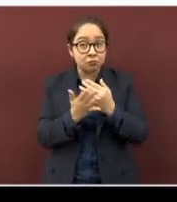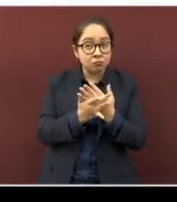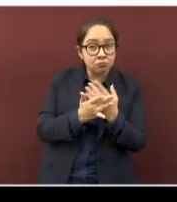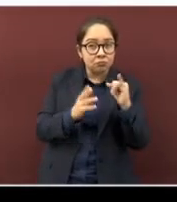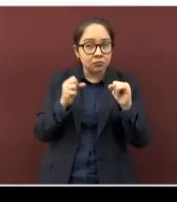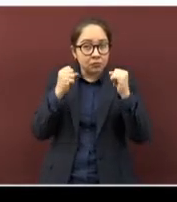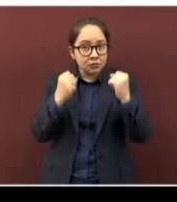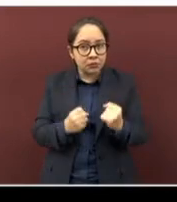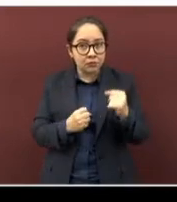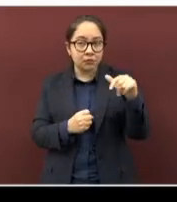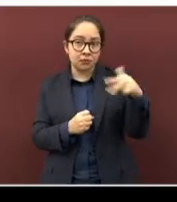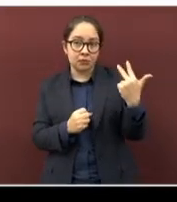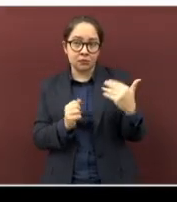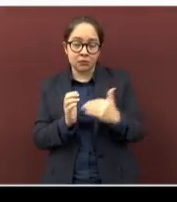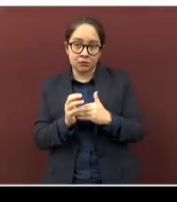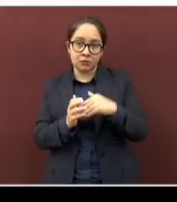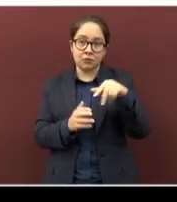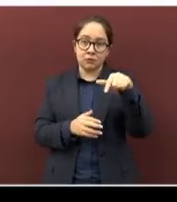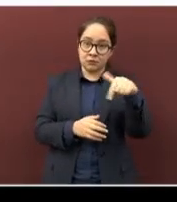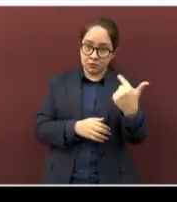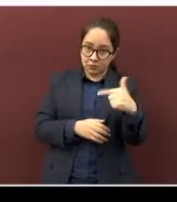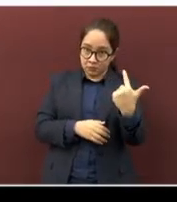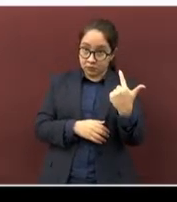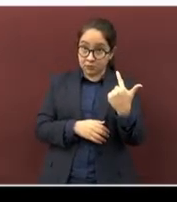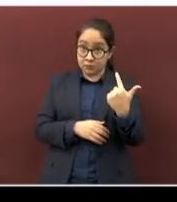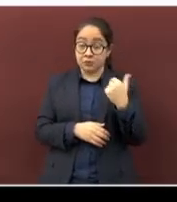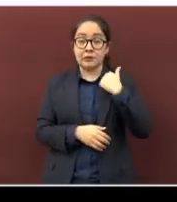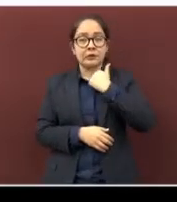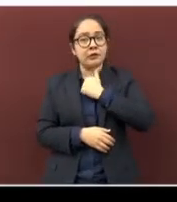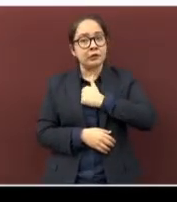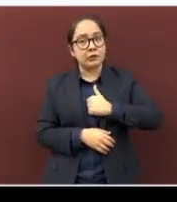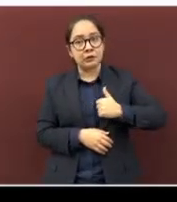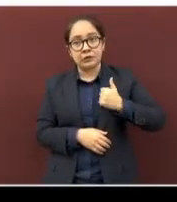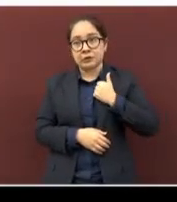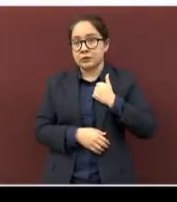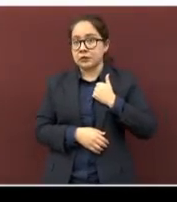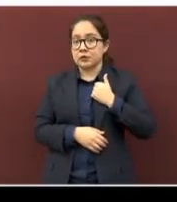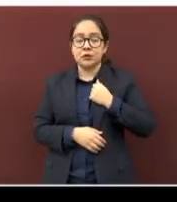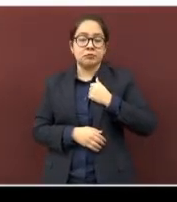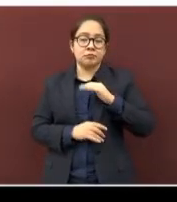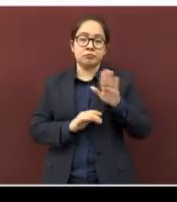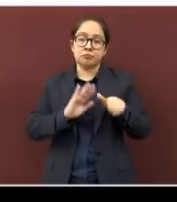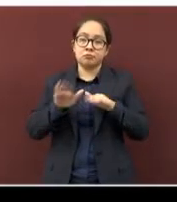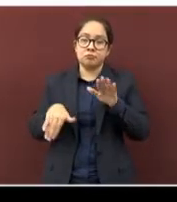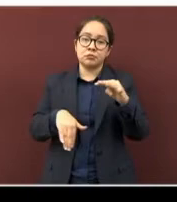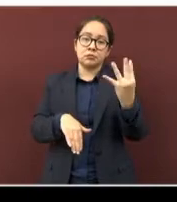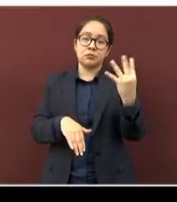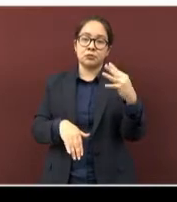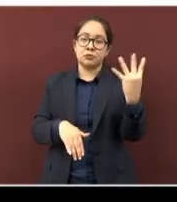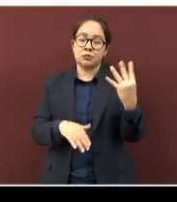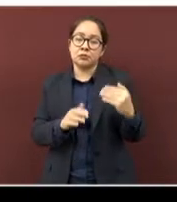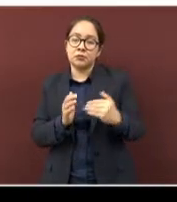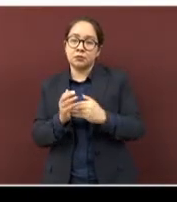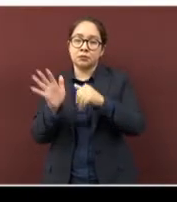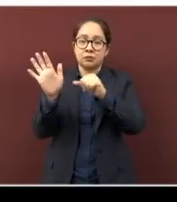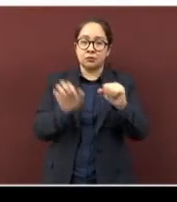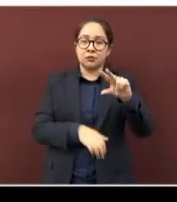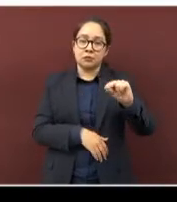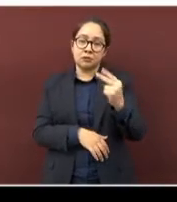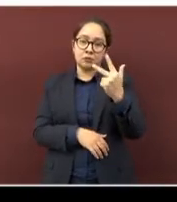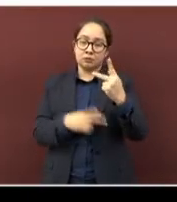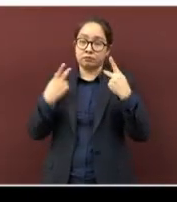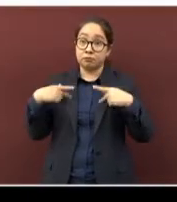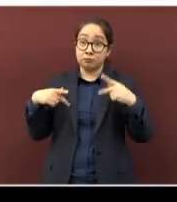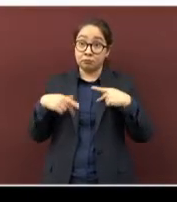sospechosos 13 mil 2. Y desafortunadamente, 14 mil 688 enfermos